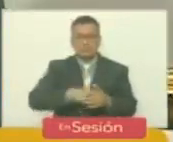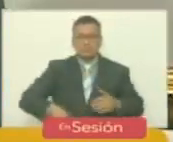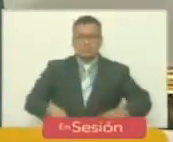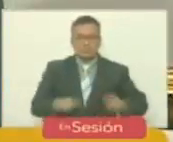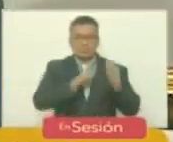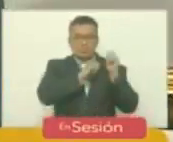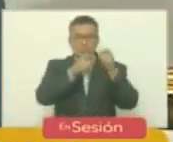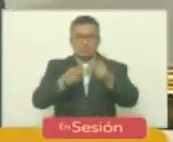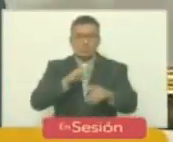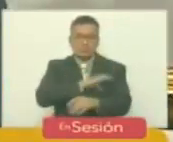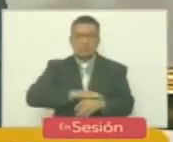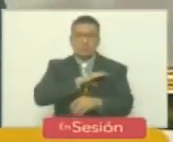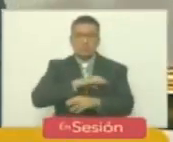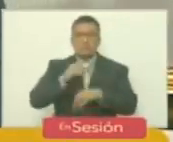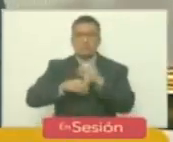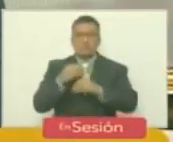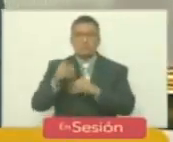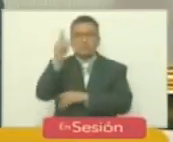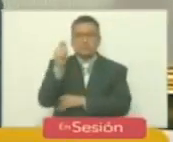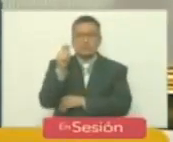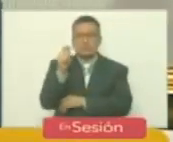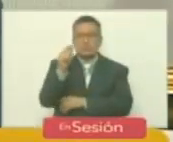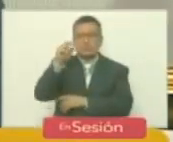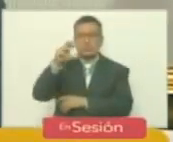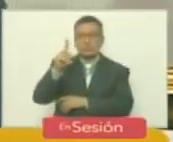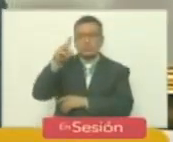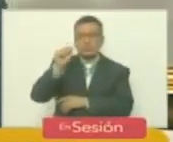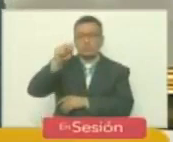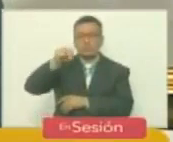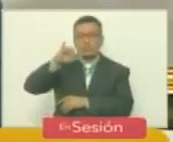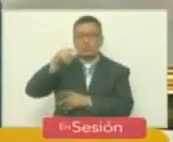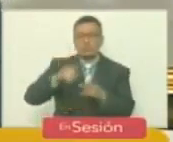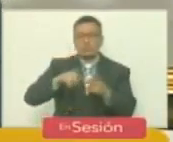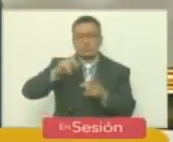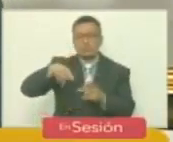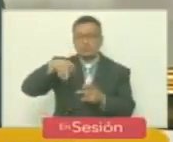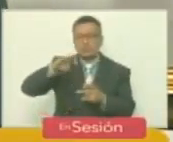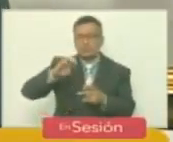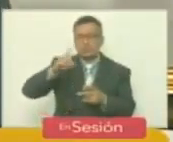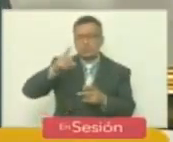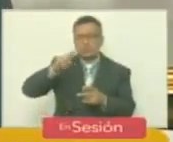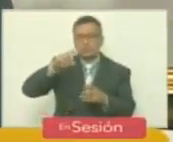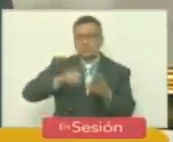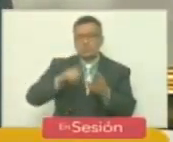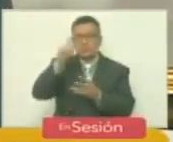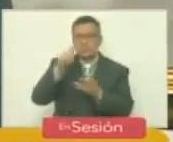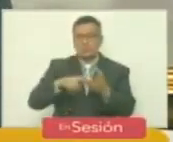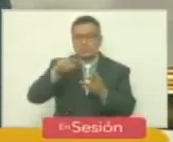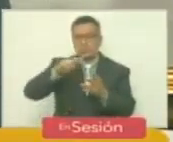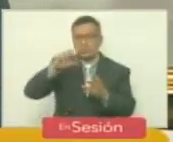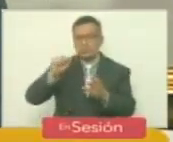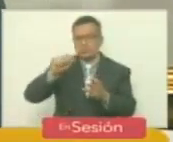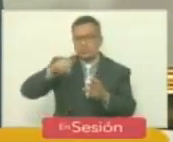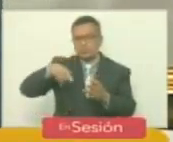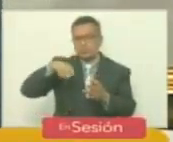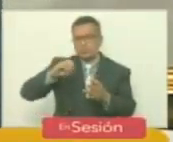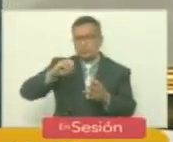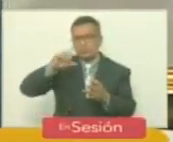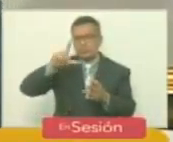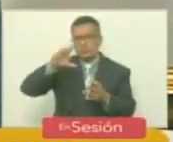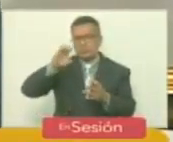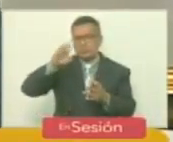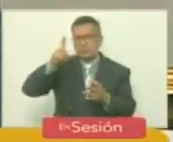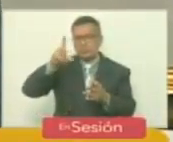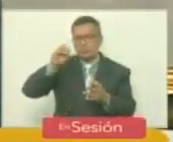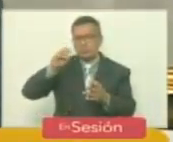designa una comisión conformada por la diputada Tania Díaz, el diputado Pedro Infante y la diputada Robexa Poleo a los efectos de que